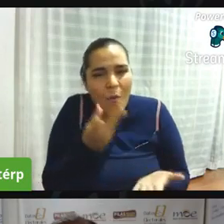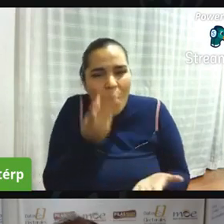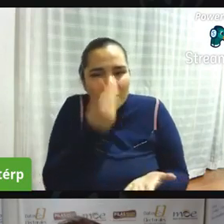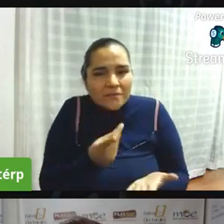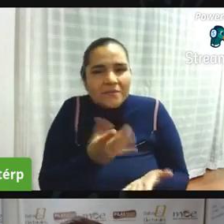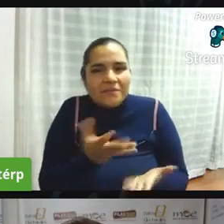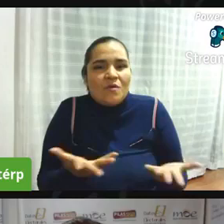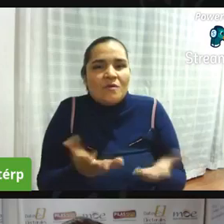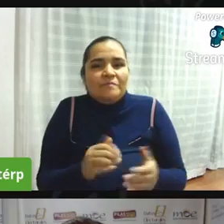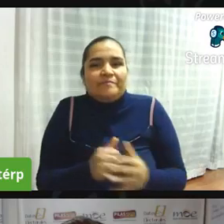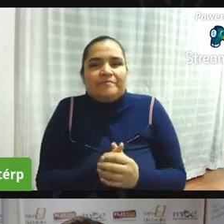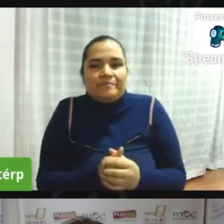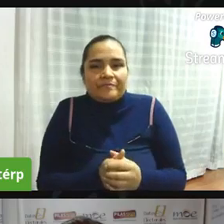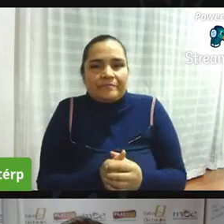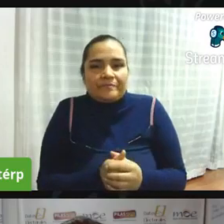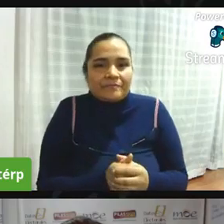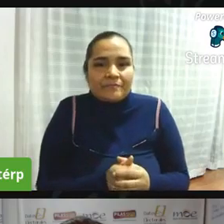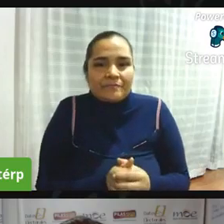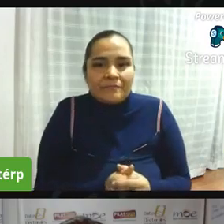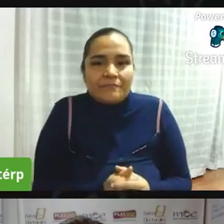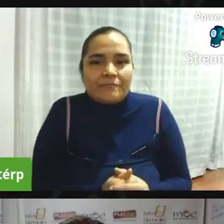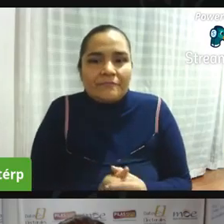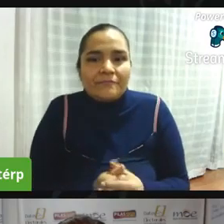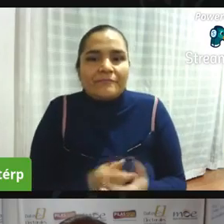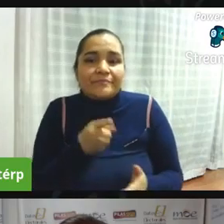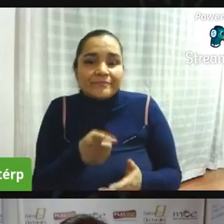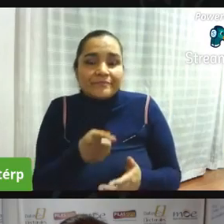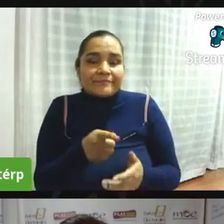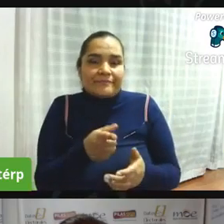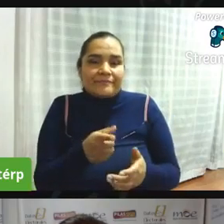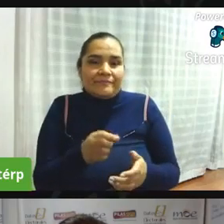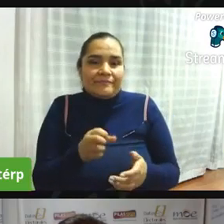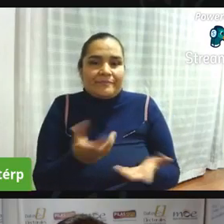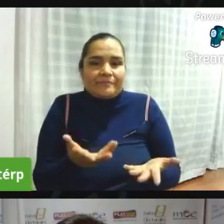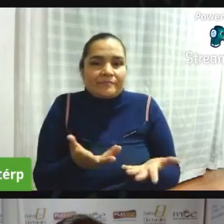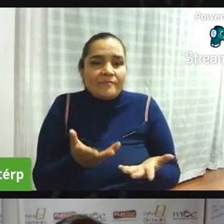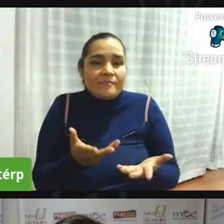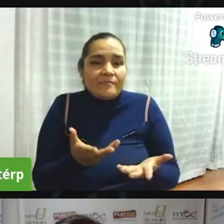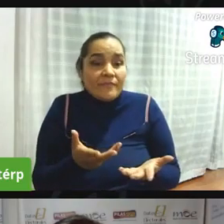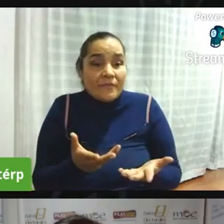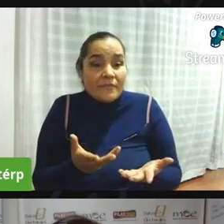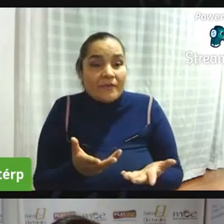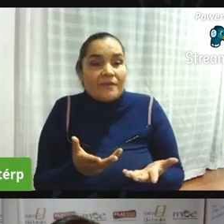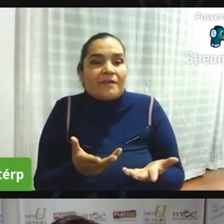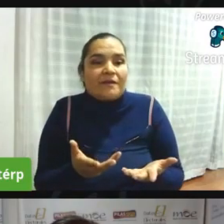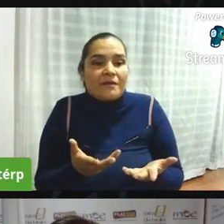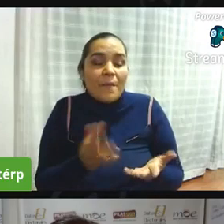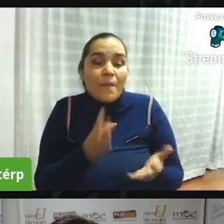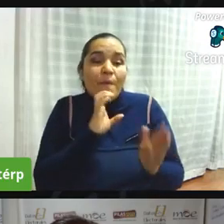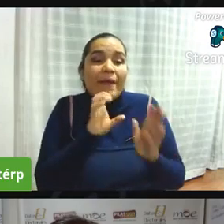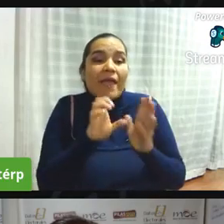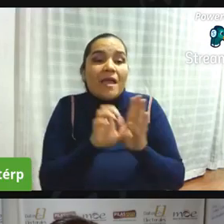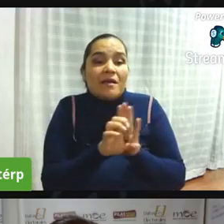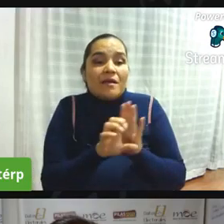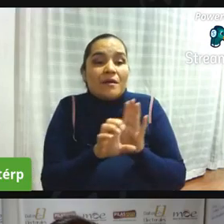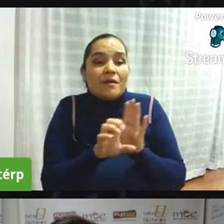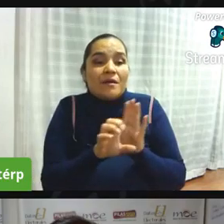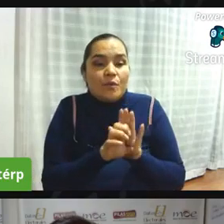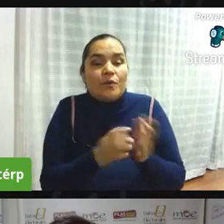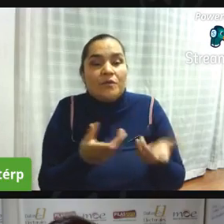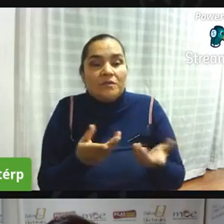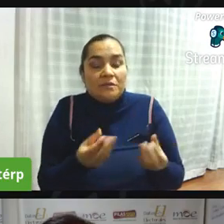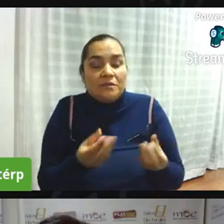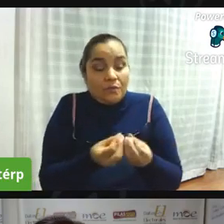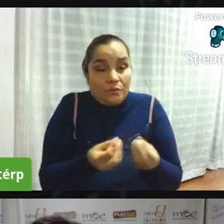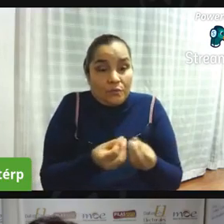estatutos en una en ese sentido por ejemplo la junta de acción comunal es